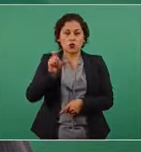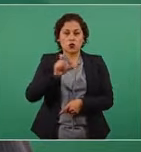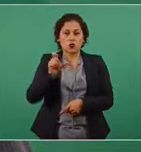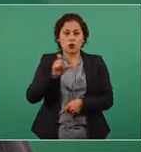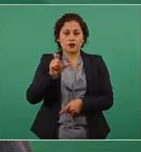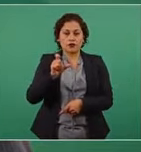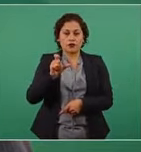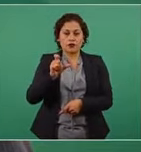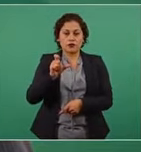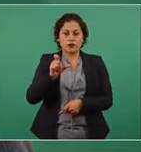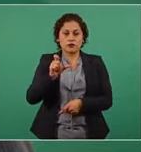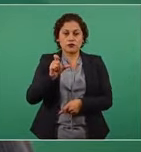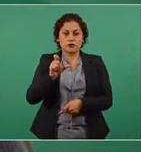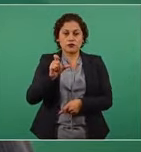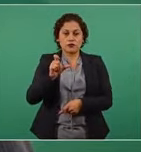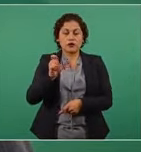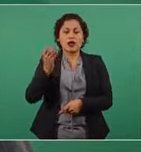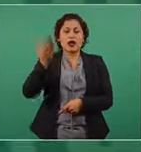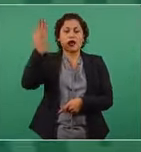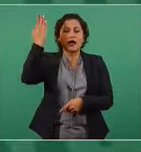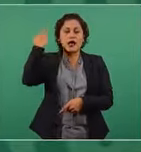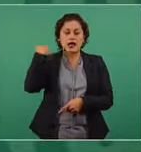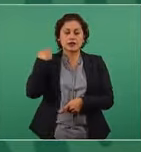de Francisco y Madero